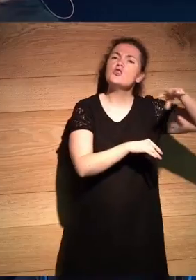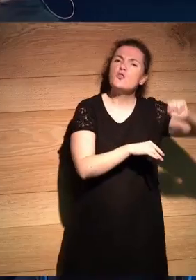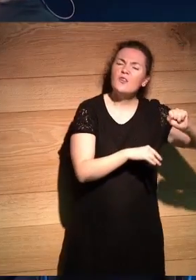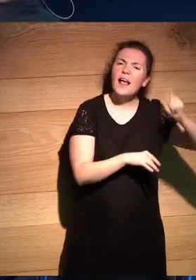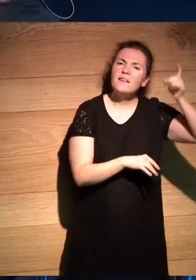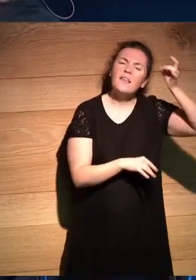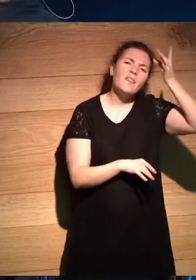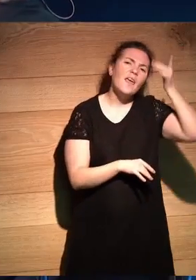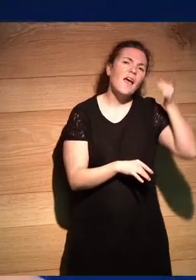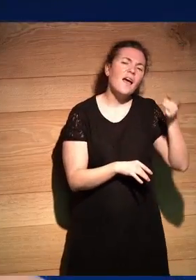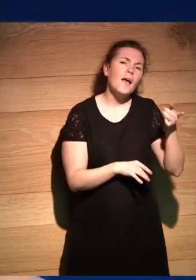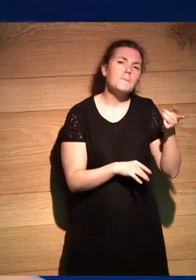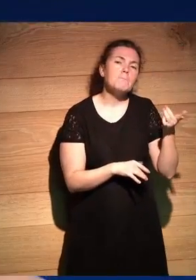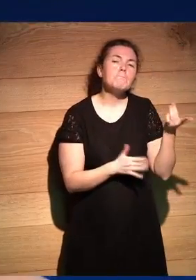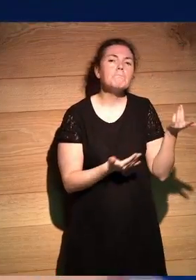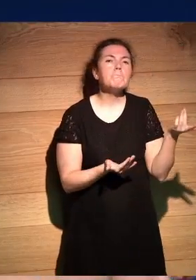supongo que